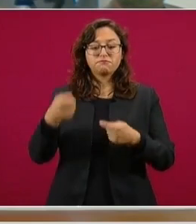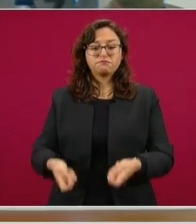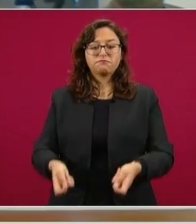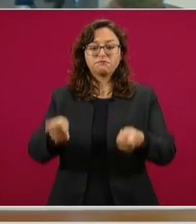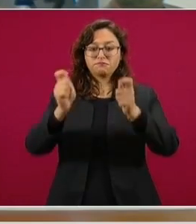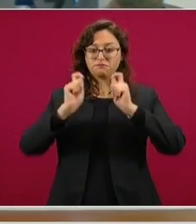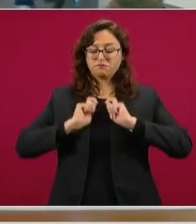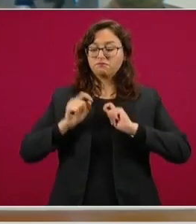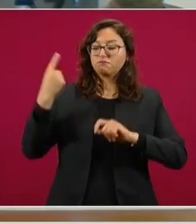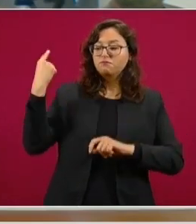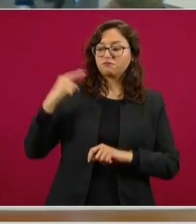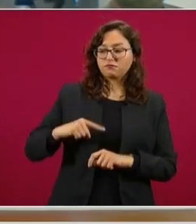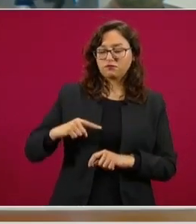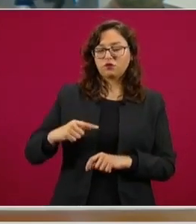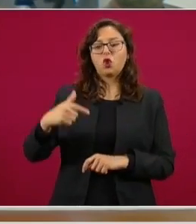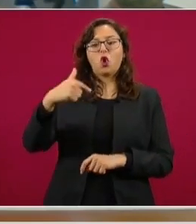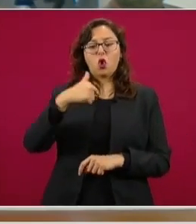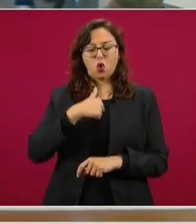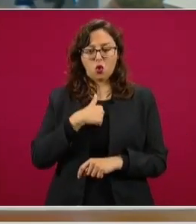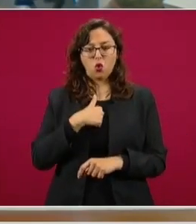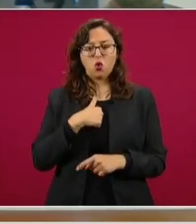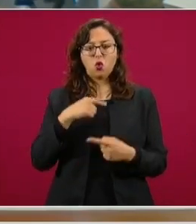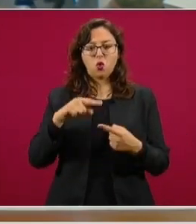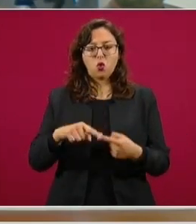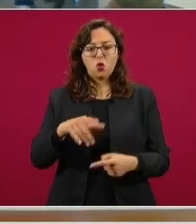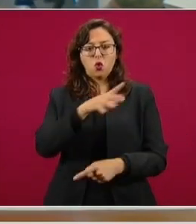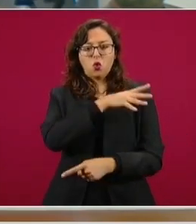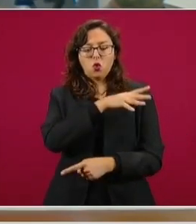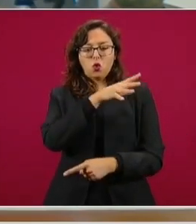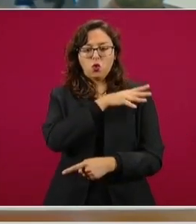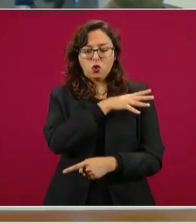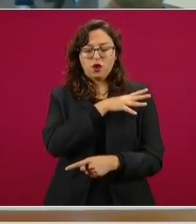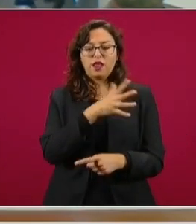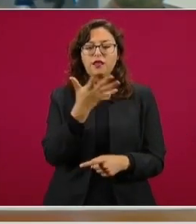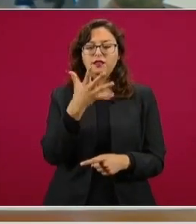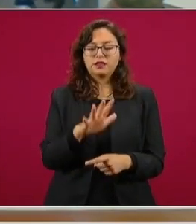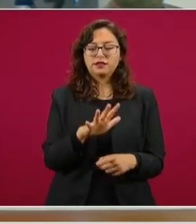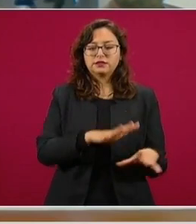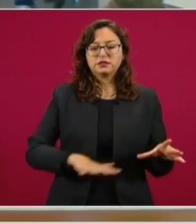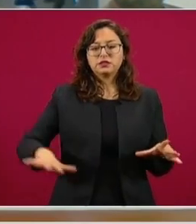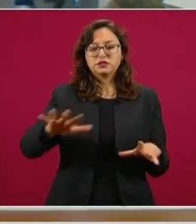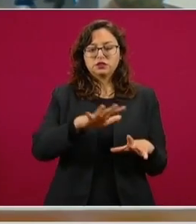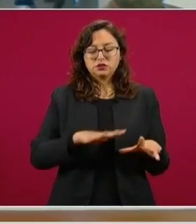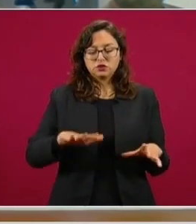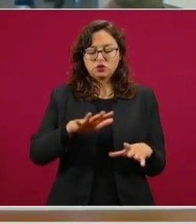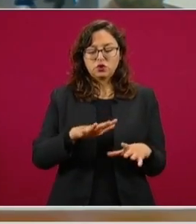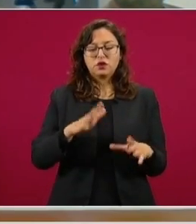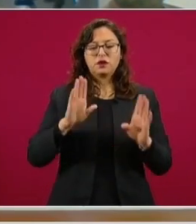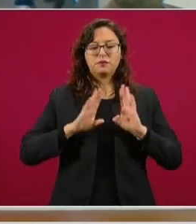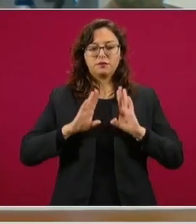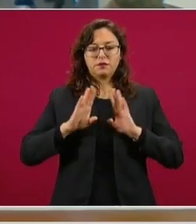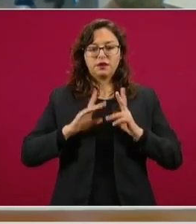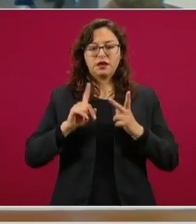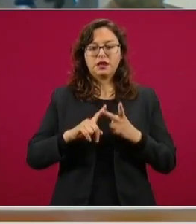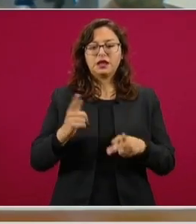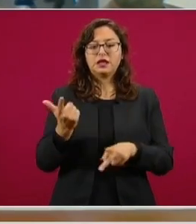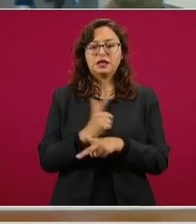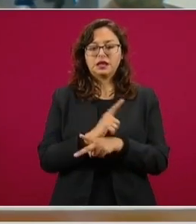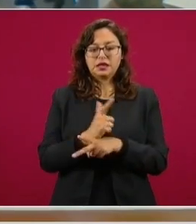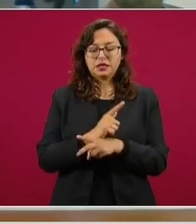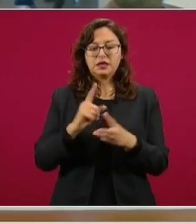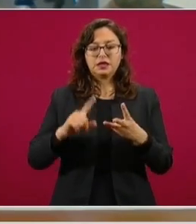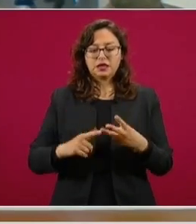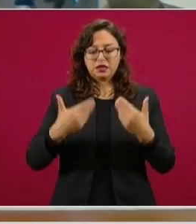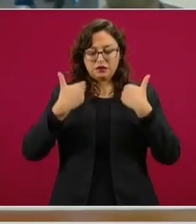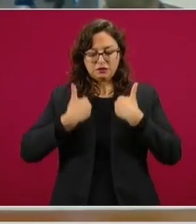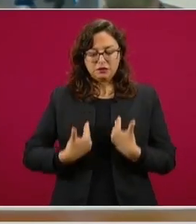a desplazar el general comandante de la décima zona militar, la licenciada Laura, y el que habla